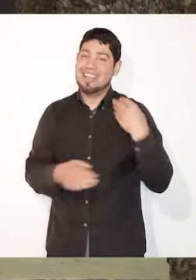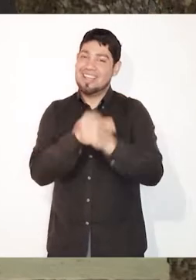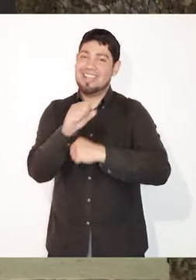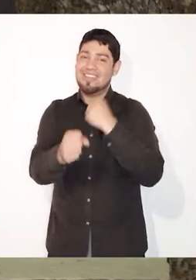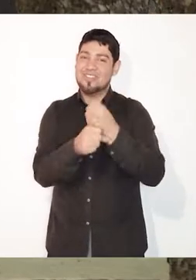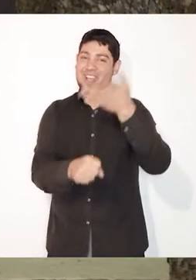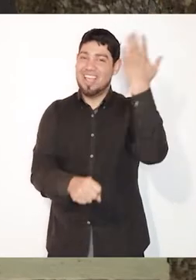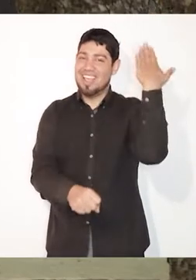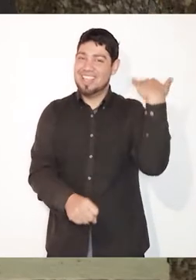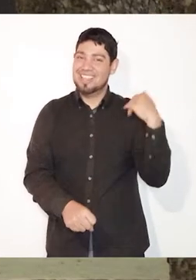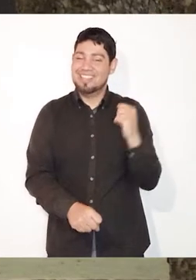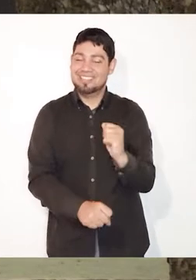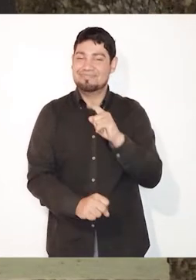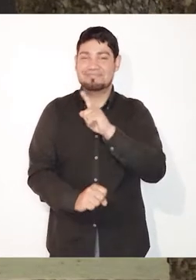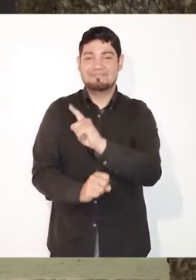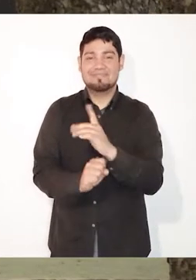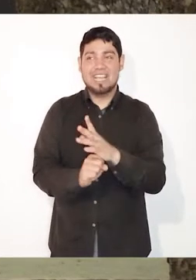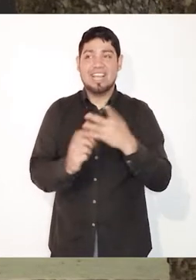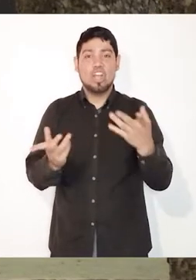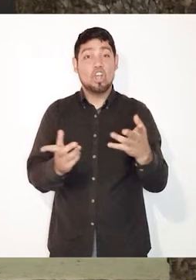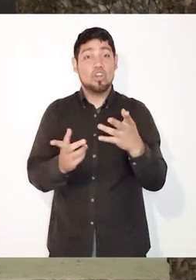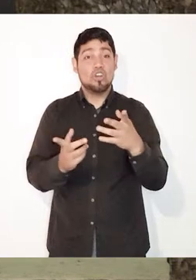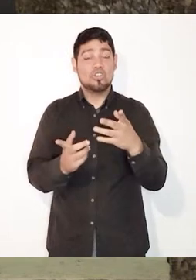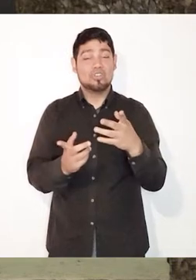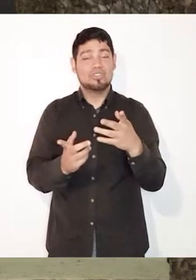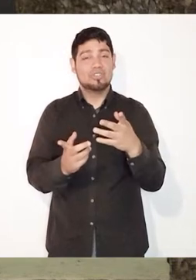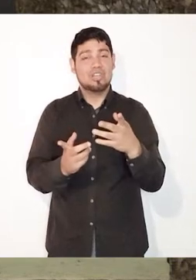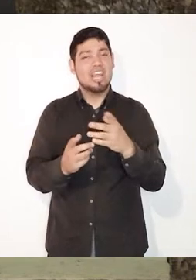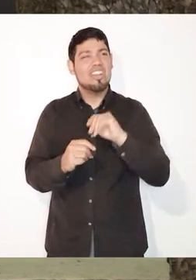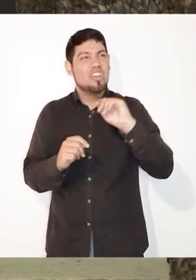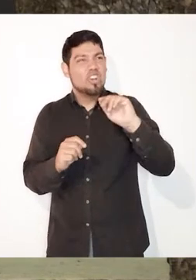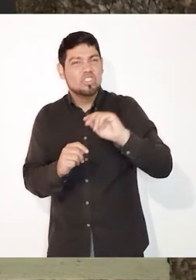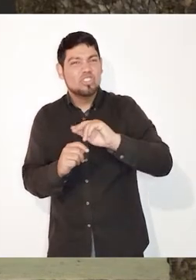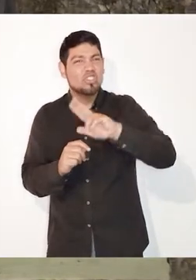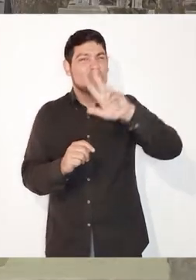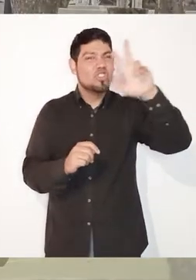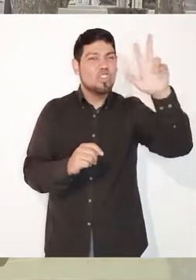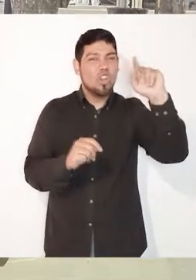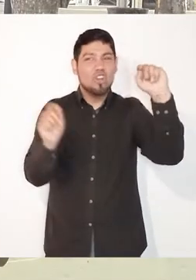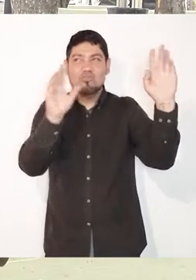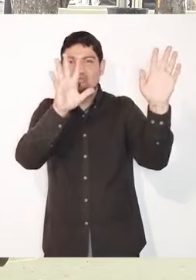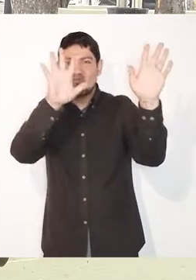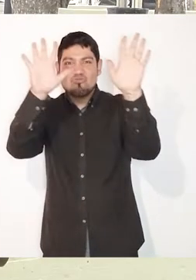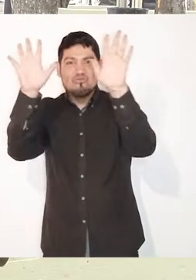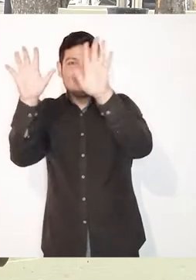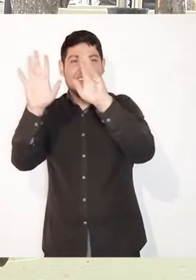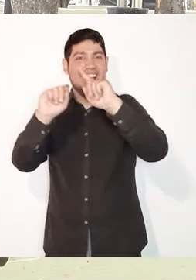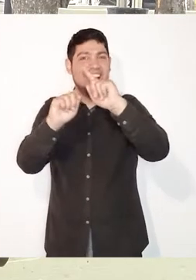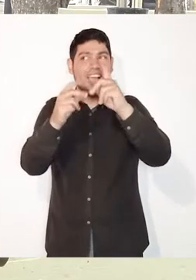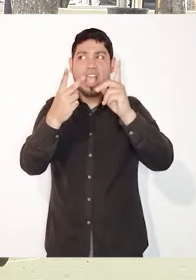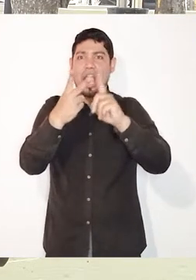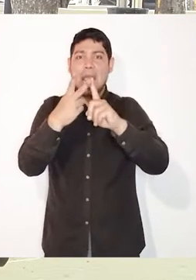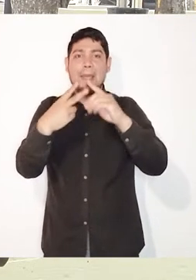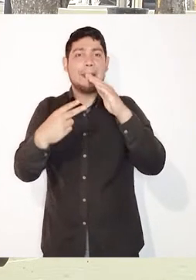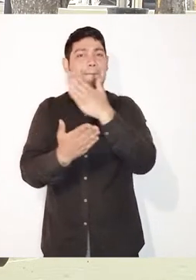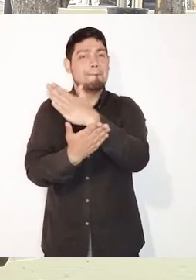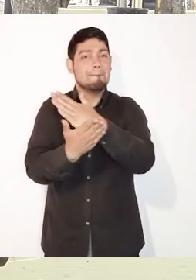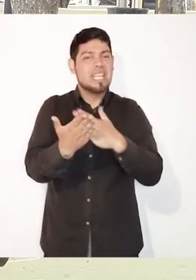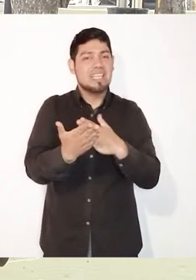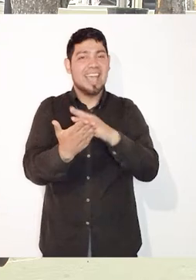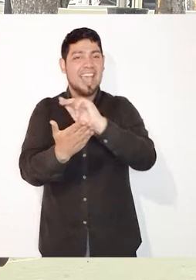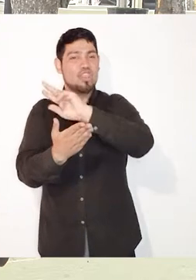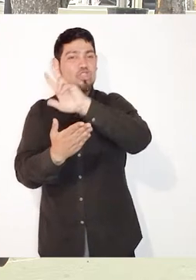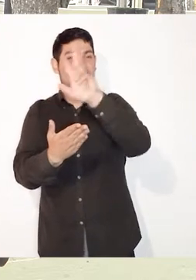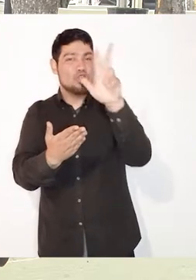estaban vinculados en aquel entonces con la antigua mitología griega, aquellos dioses, semidioses, seres humanos,